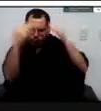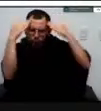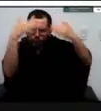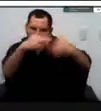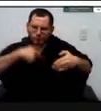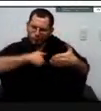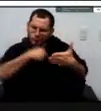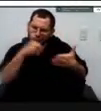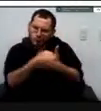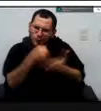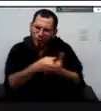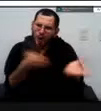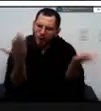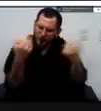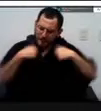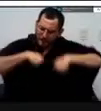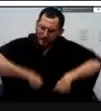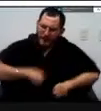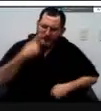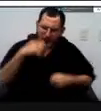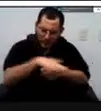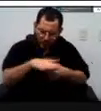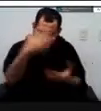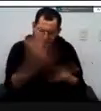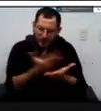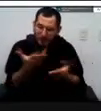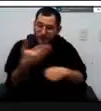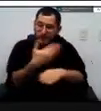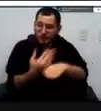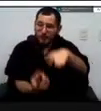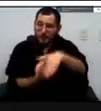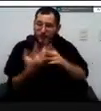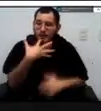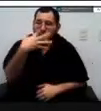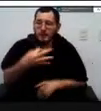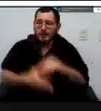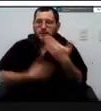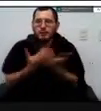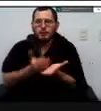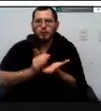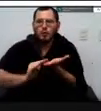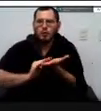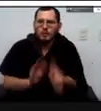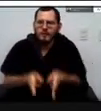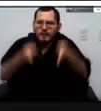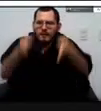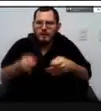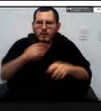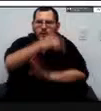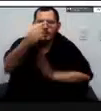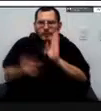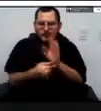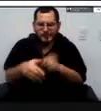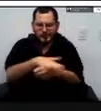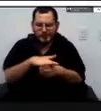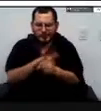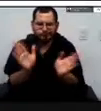la problemática que se tiene y pues dar una solución definitiva al cierre del trasvase que